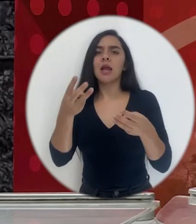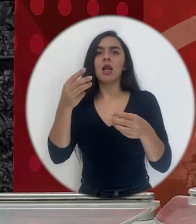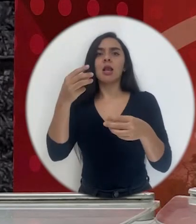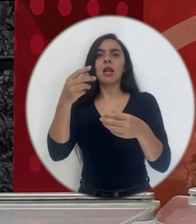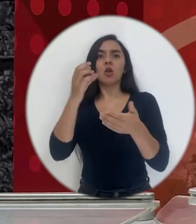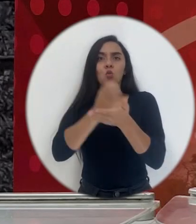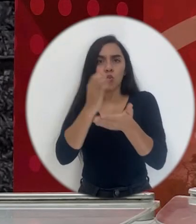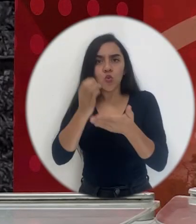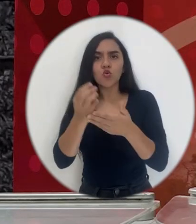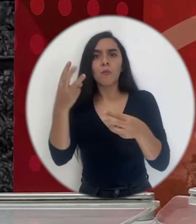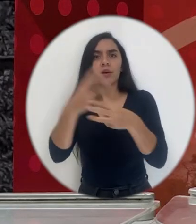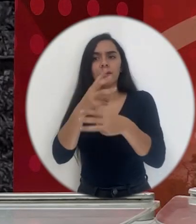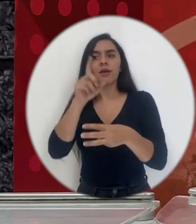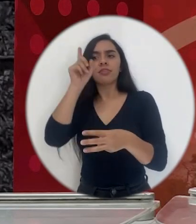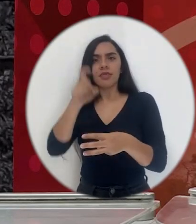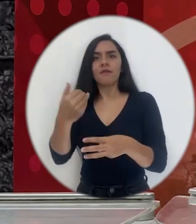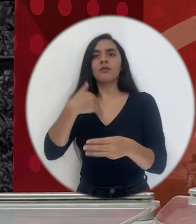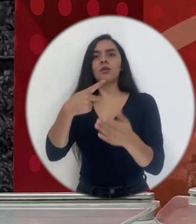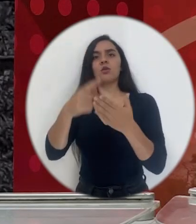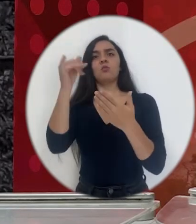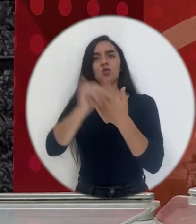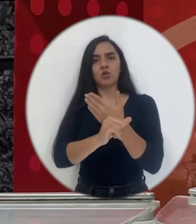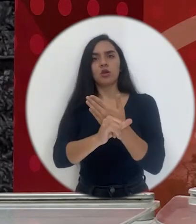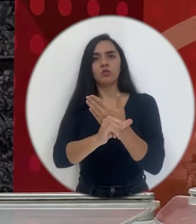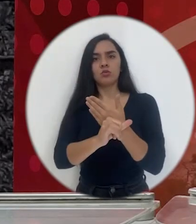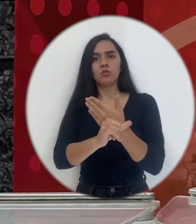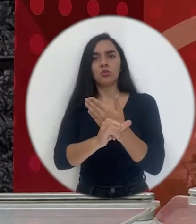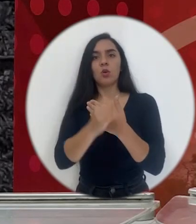el profesor puede dar más,